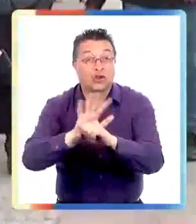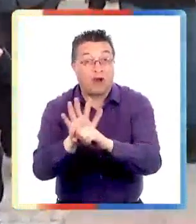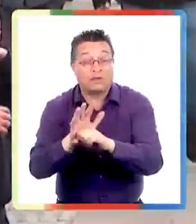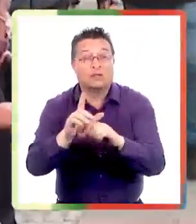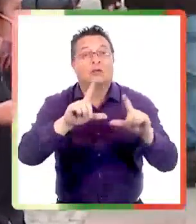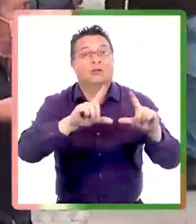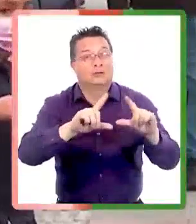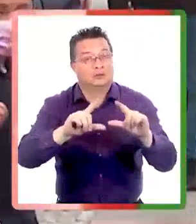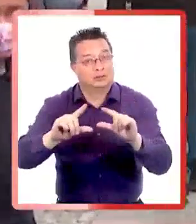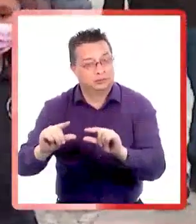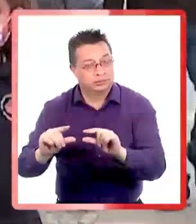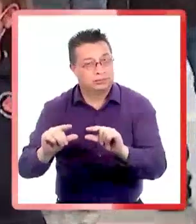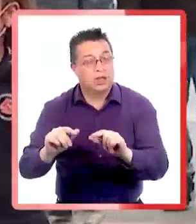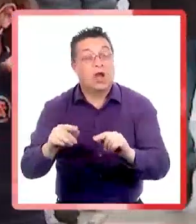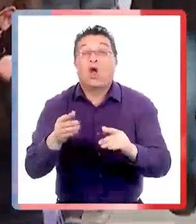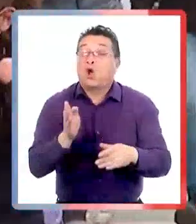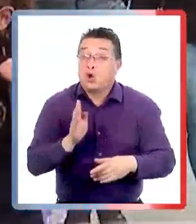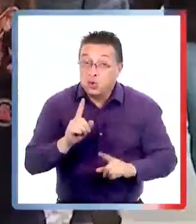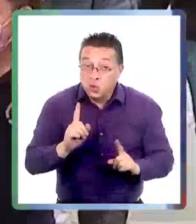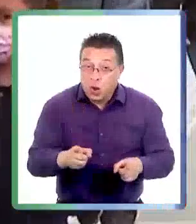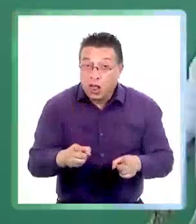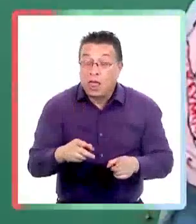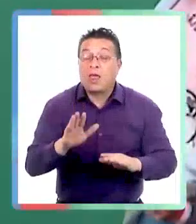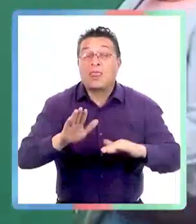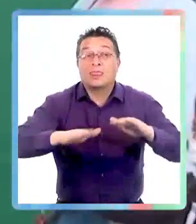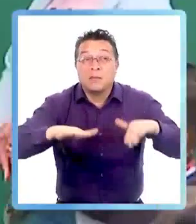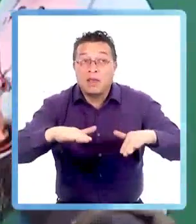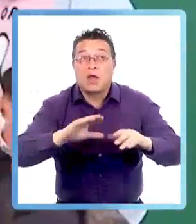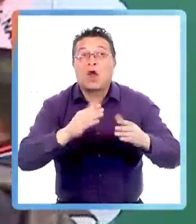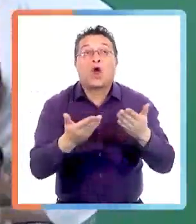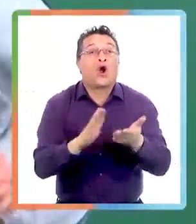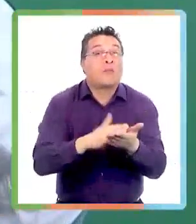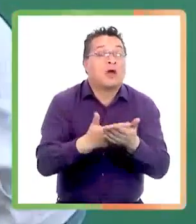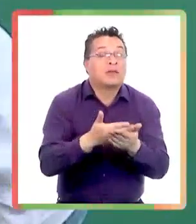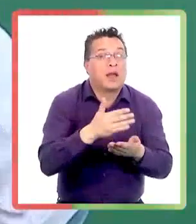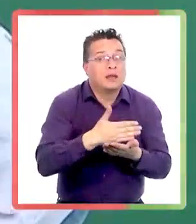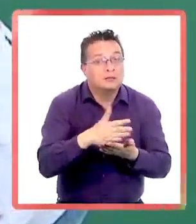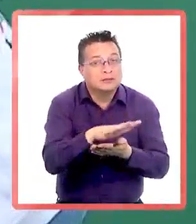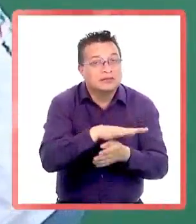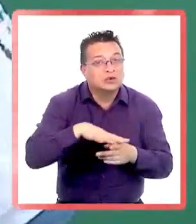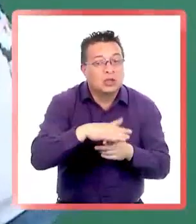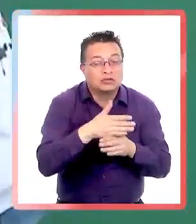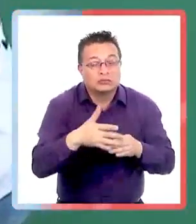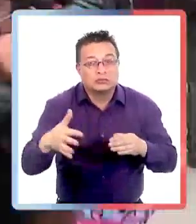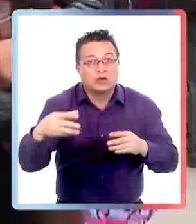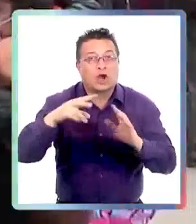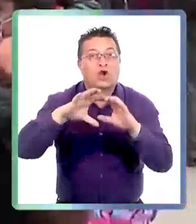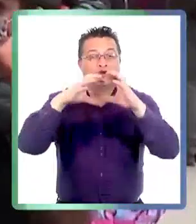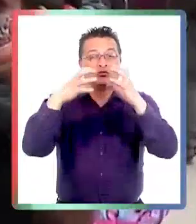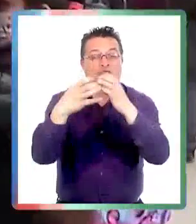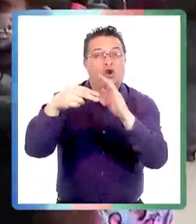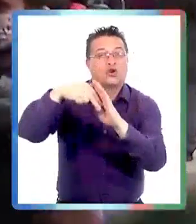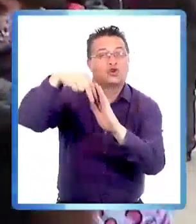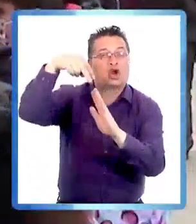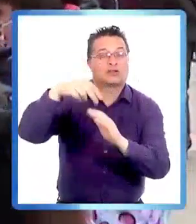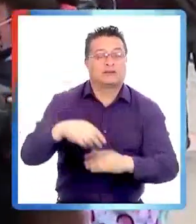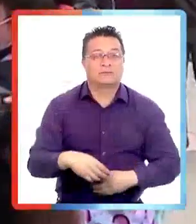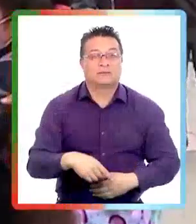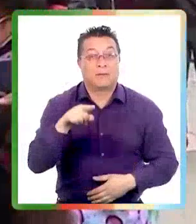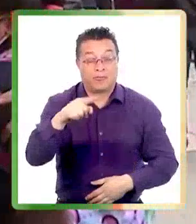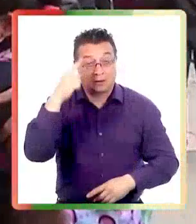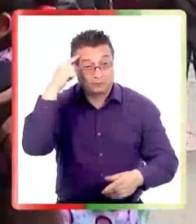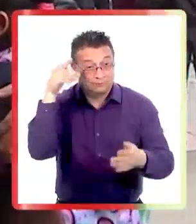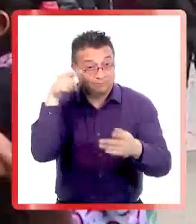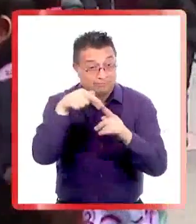circulación del COVID-19 se ha reducido. De todas maneras, todo depende de cómo evolucione la situación en el hemisferio